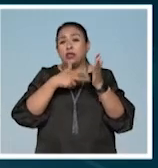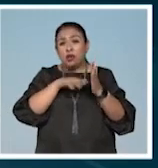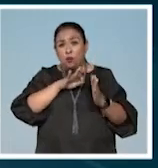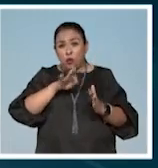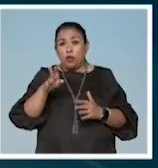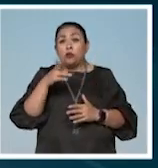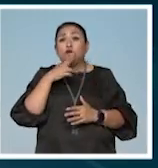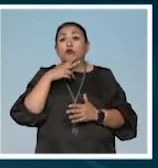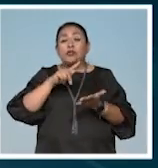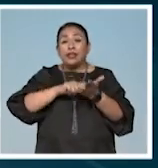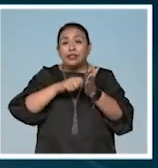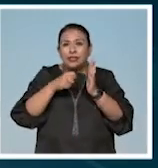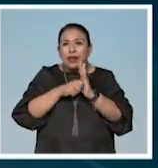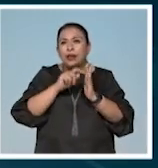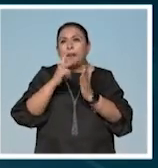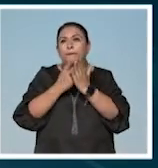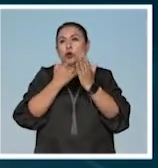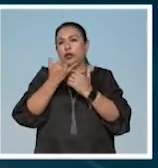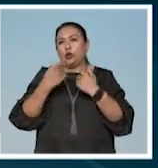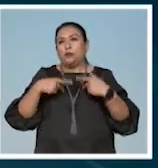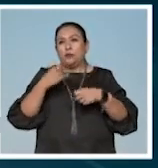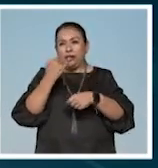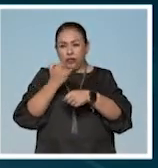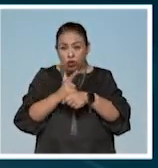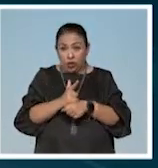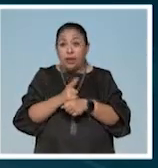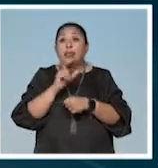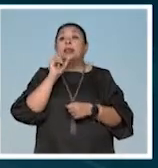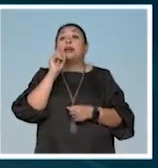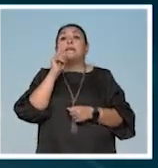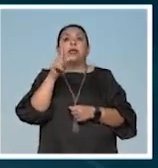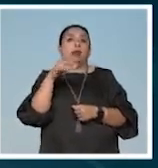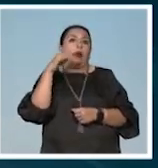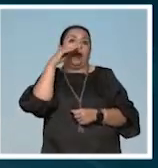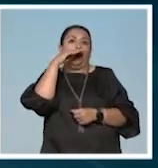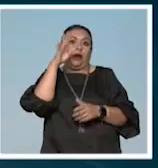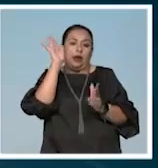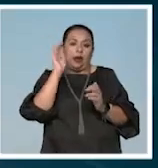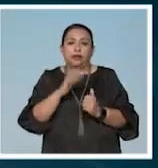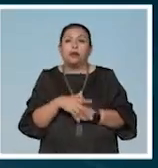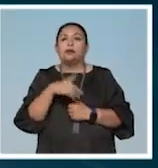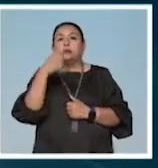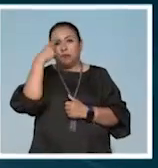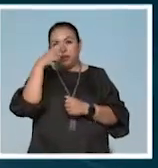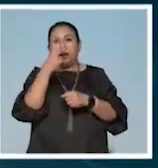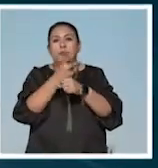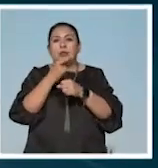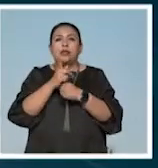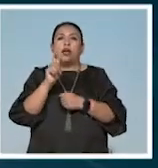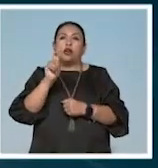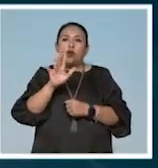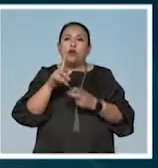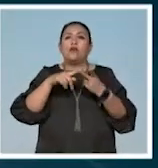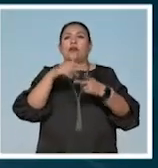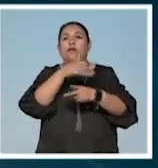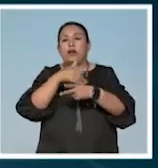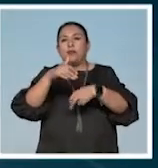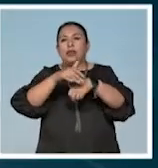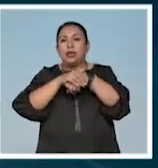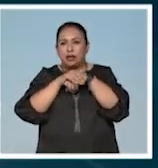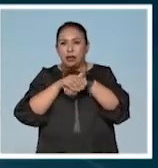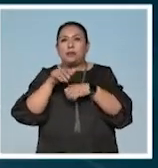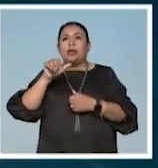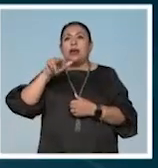puedes aplicar esta técnica a tus proyectos personales y lo mejor es que es gratis para invitar a la novia a la familia o amigos